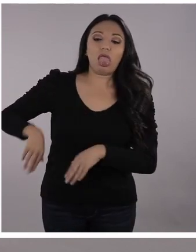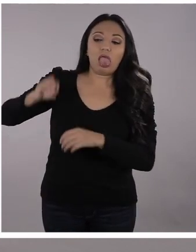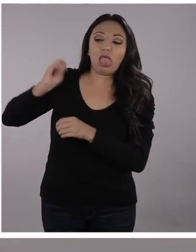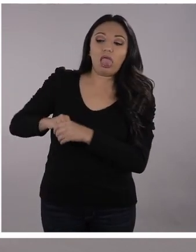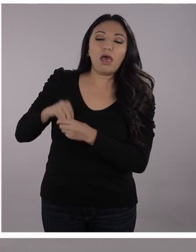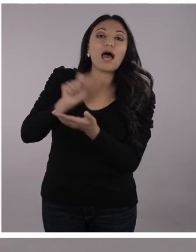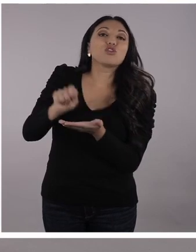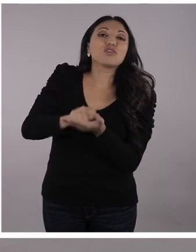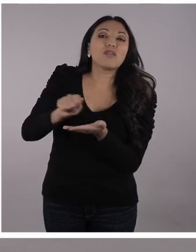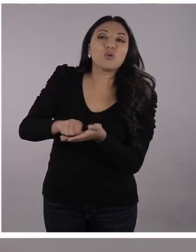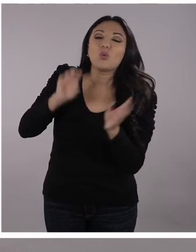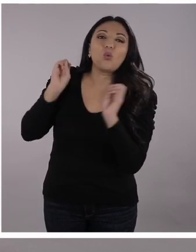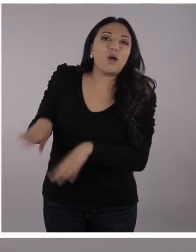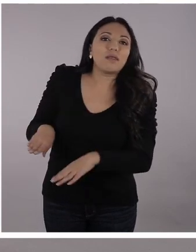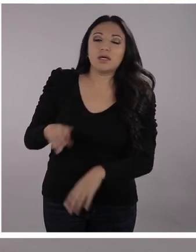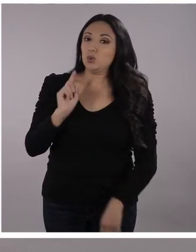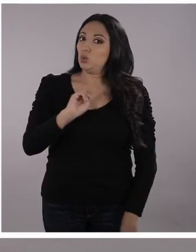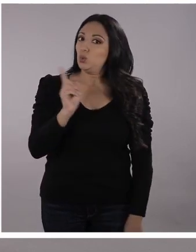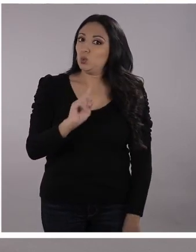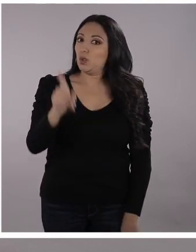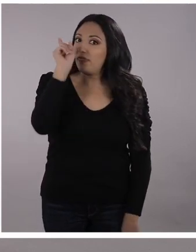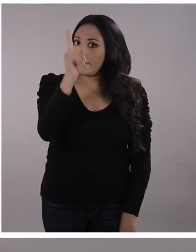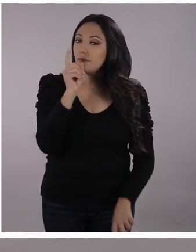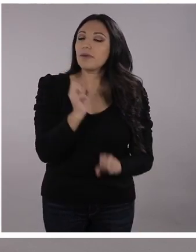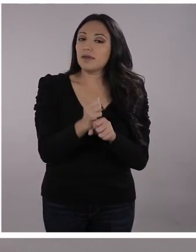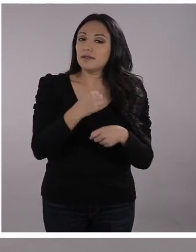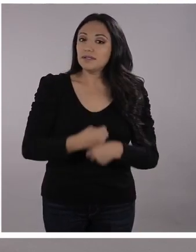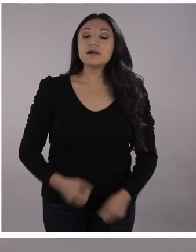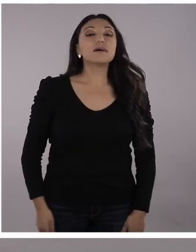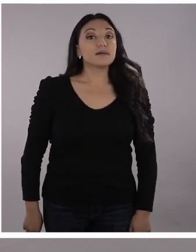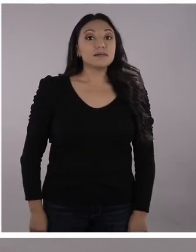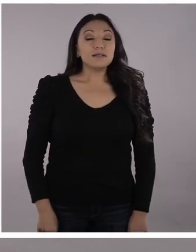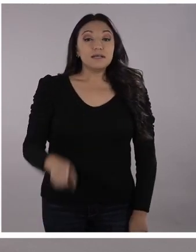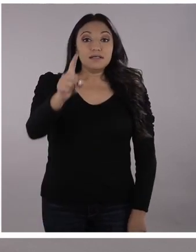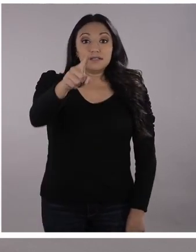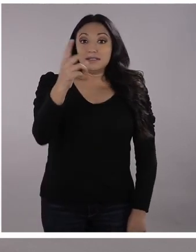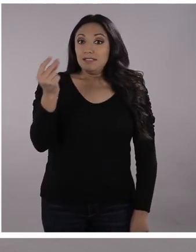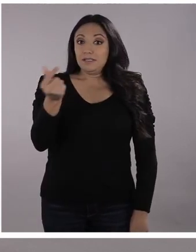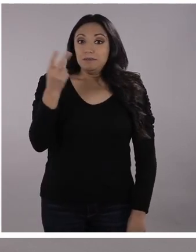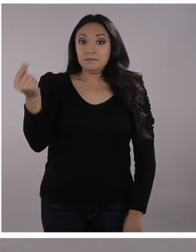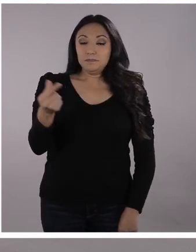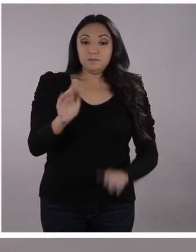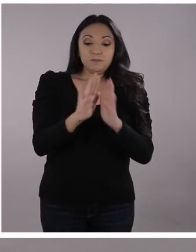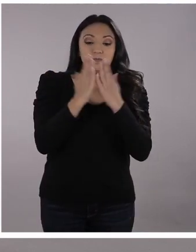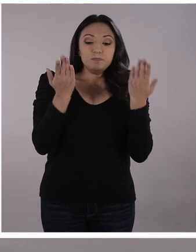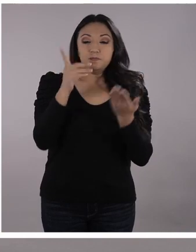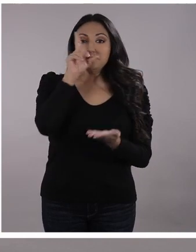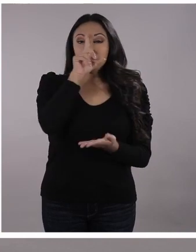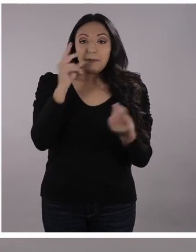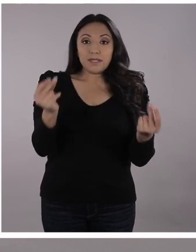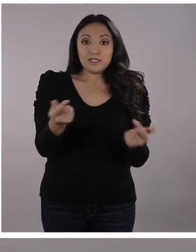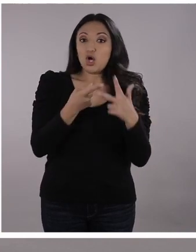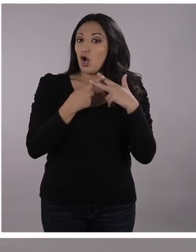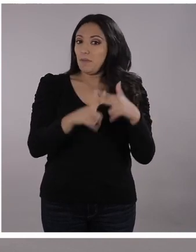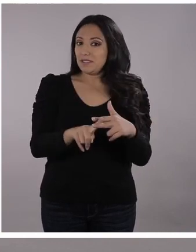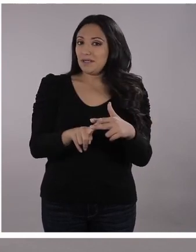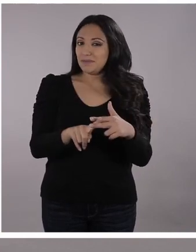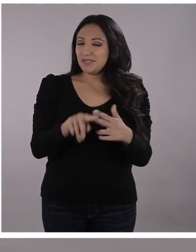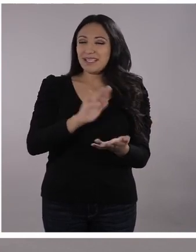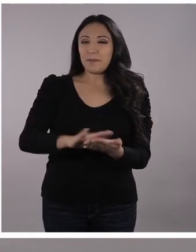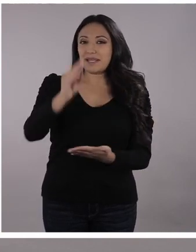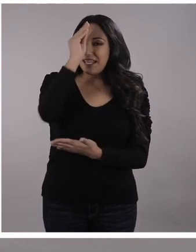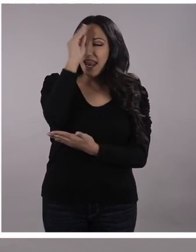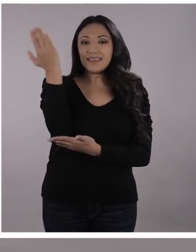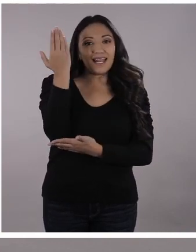en el cuaderno o en el portafolio, tienen que hacerlo. Así que chicos y chicas, prepárense, cuaderno y lápiz a la mano, que en este momento empieza...